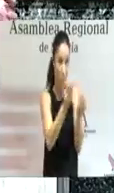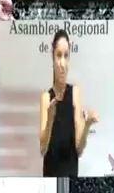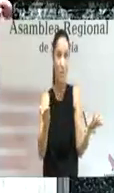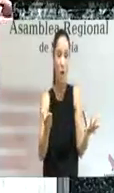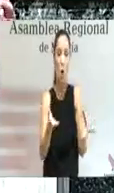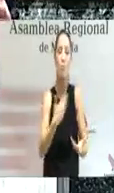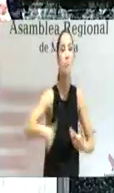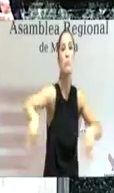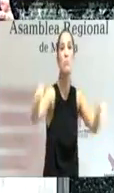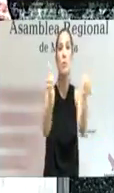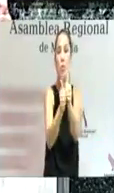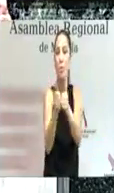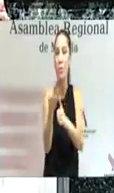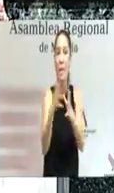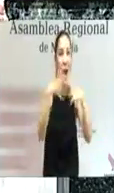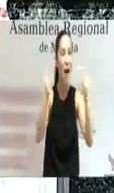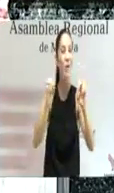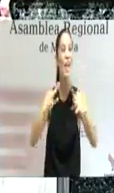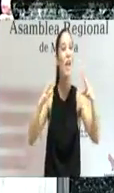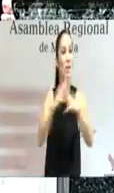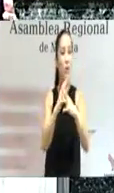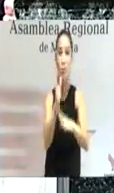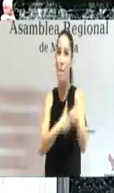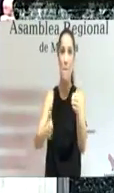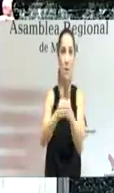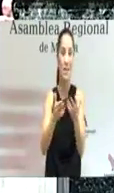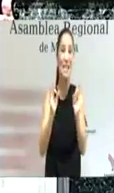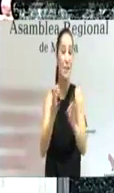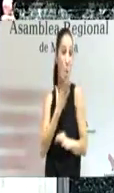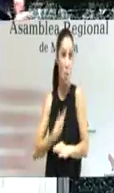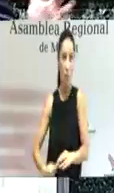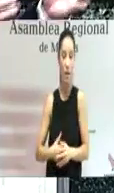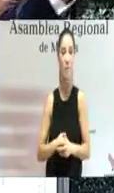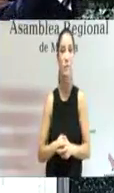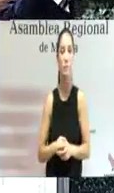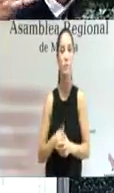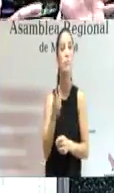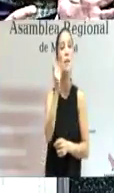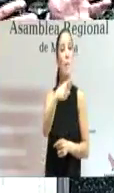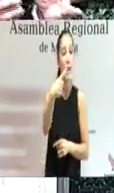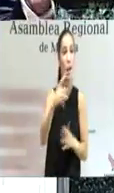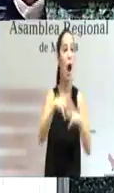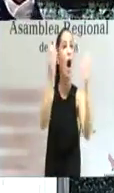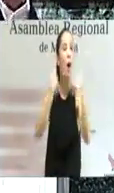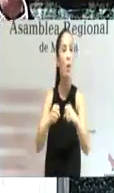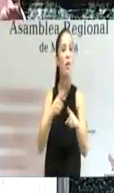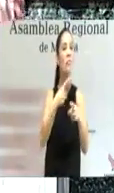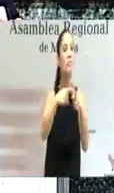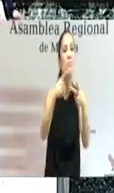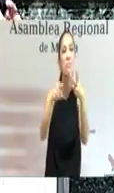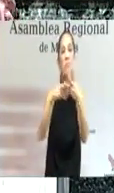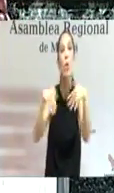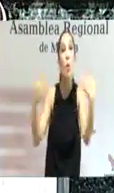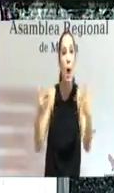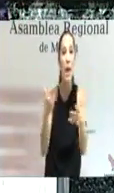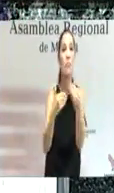debemos definir un gran acuerdo sobre infraestructuras prioritarias para la región de Murcia acordando cuáles son cuando hay que hacerlas